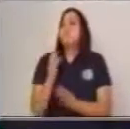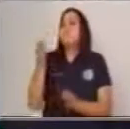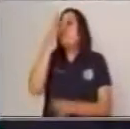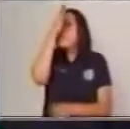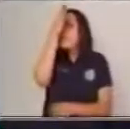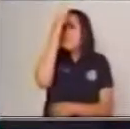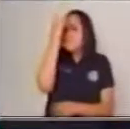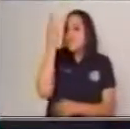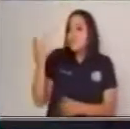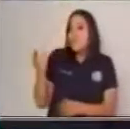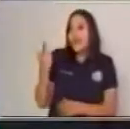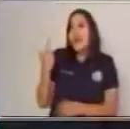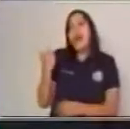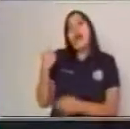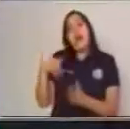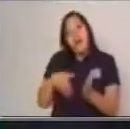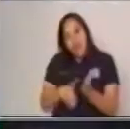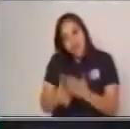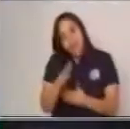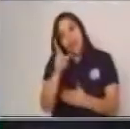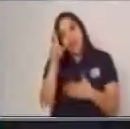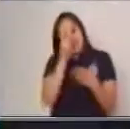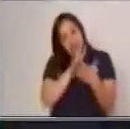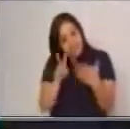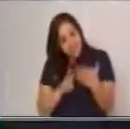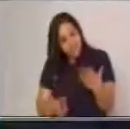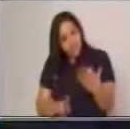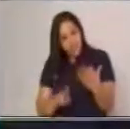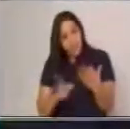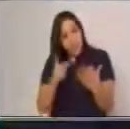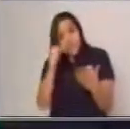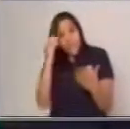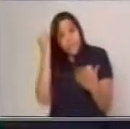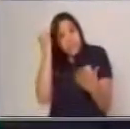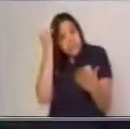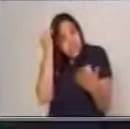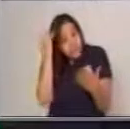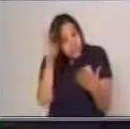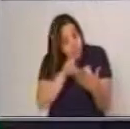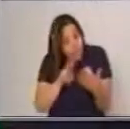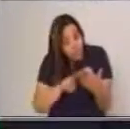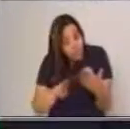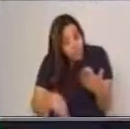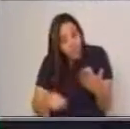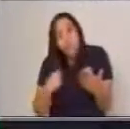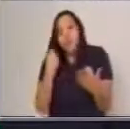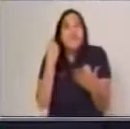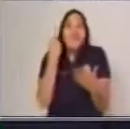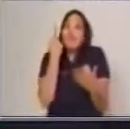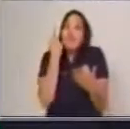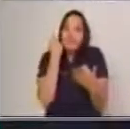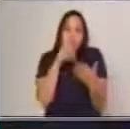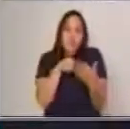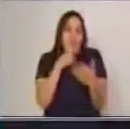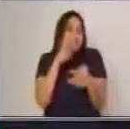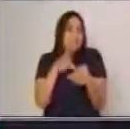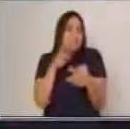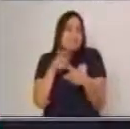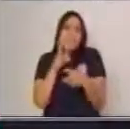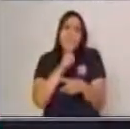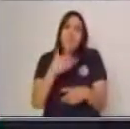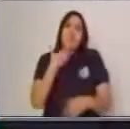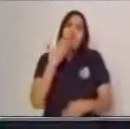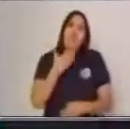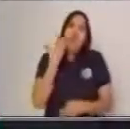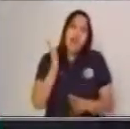A través de la lectura. Recuerden que si no existe lectura, no les va a costar la identificación de estas